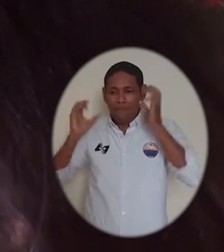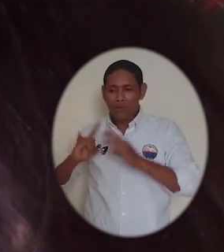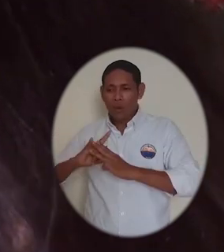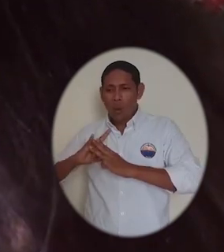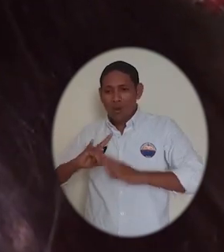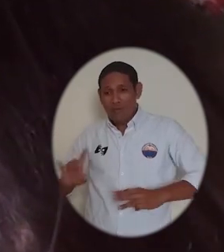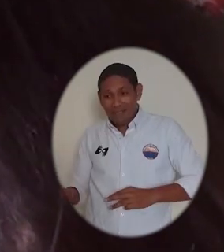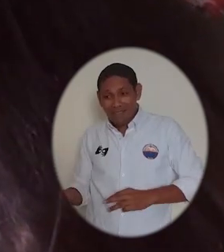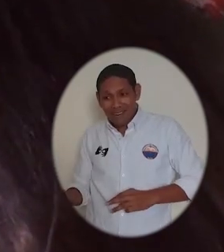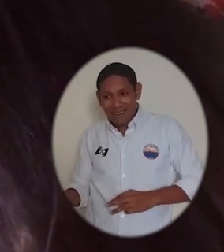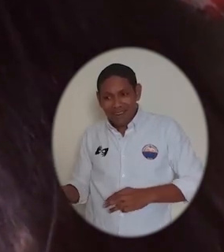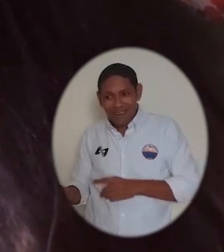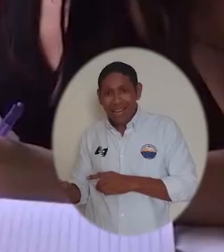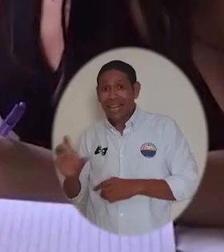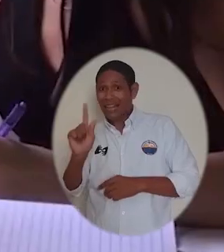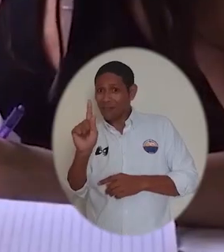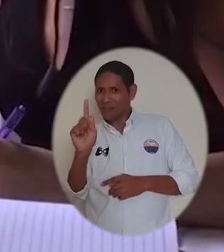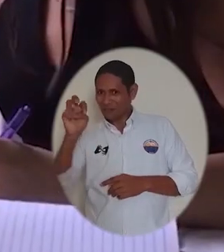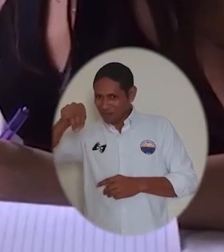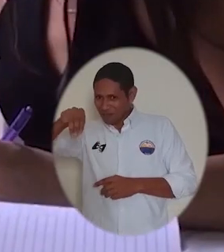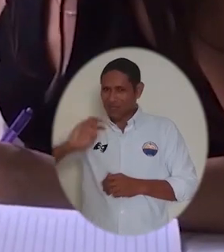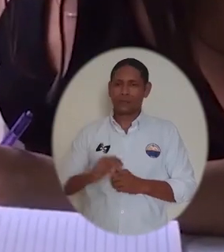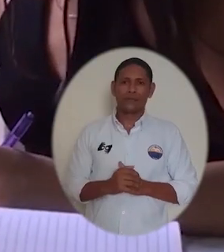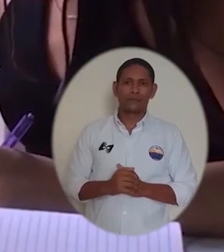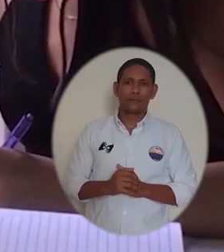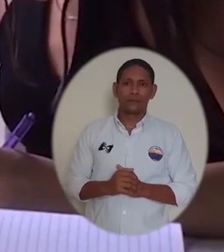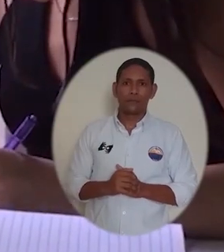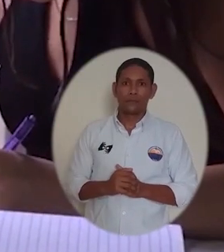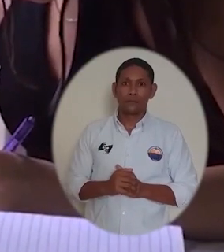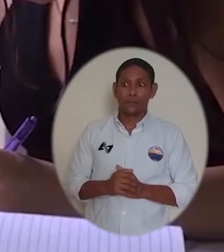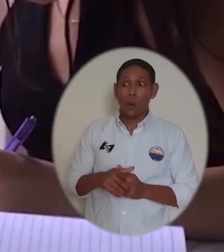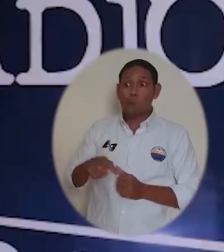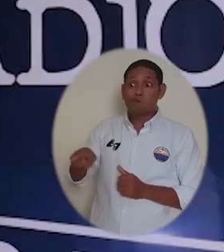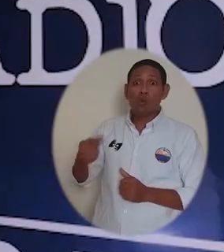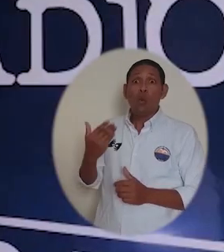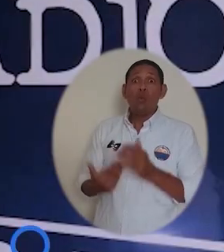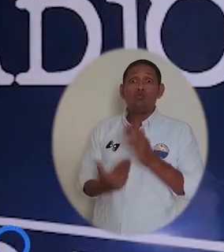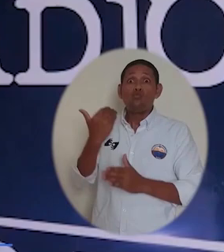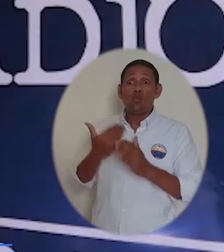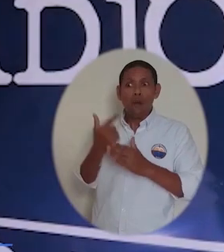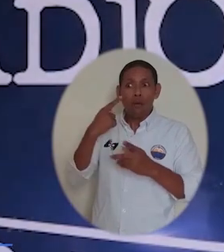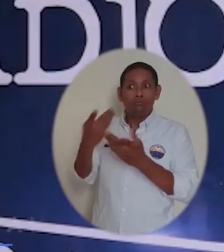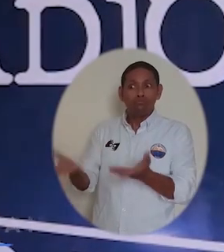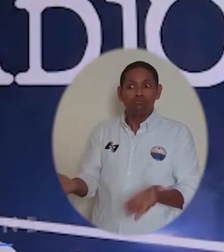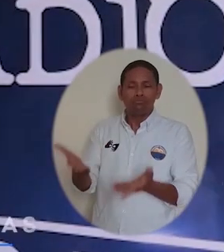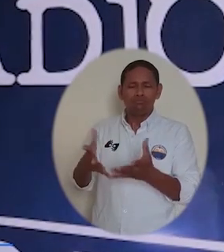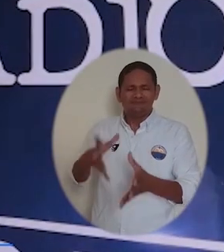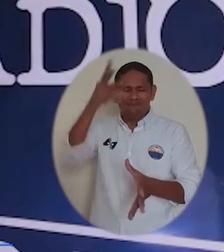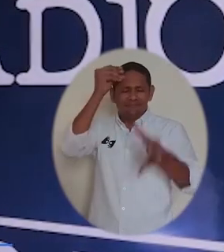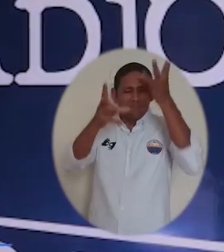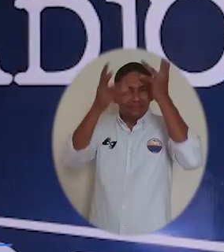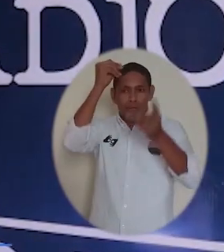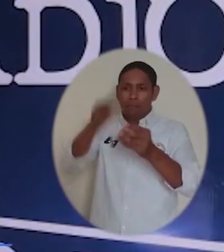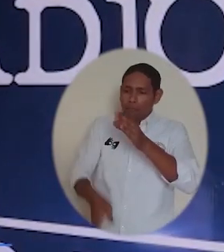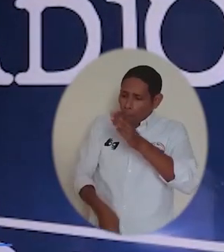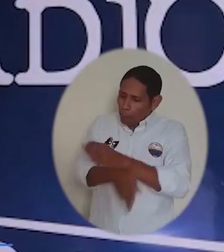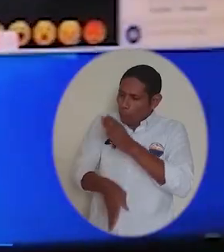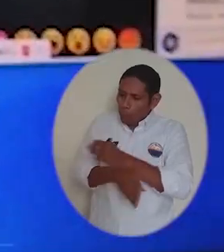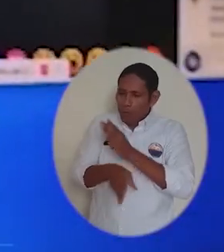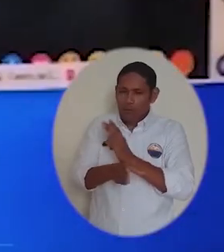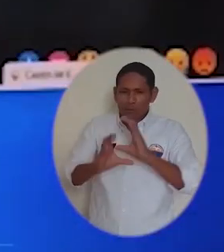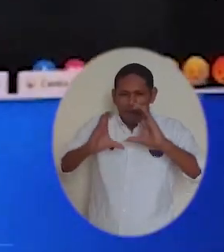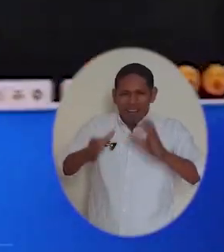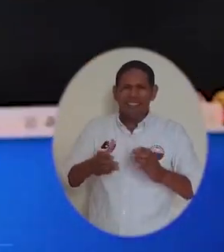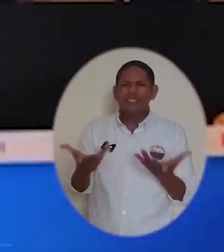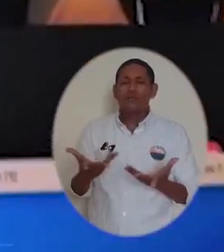también Unimagdalena Radio en la FM Este es un nuevo escenario de aprendizaje que nace como alternativa para